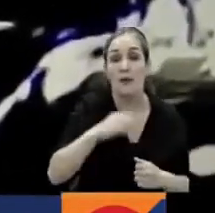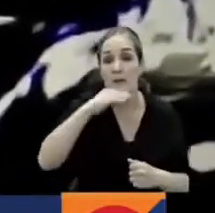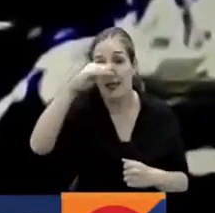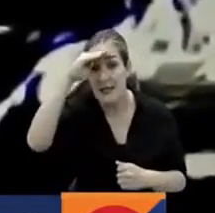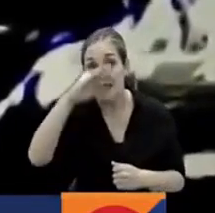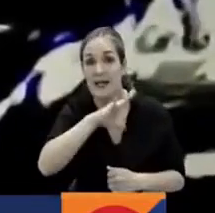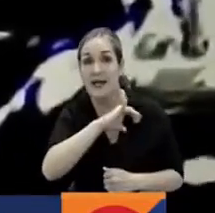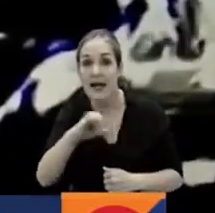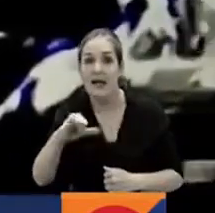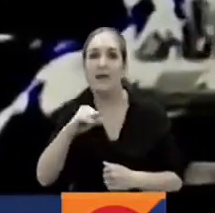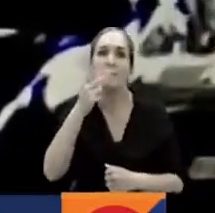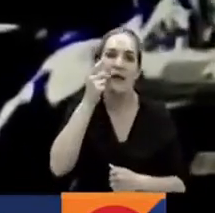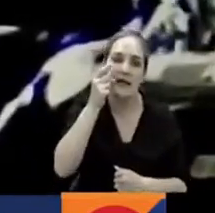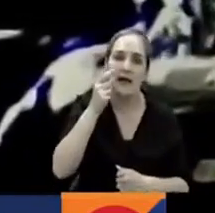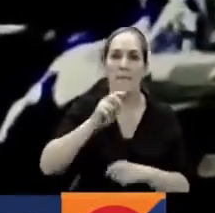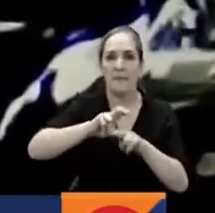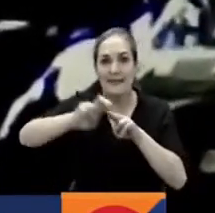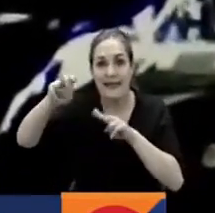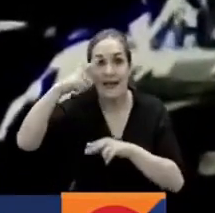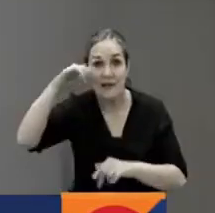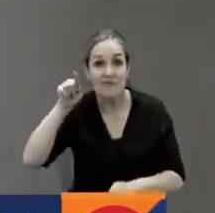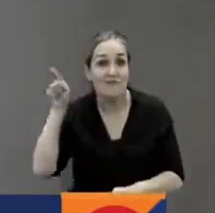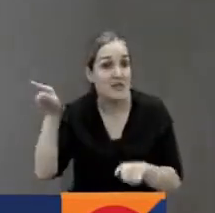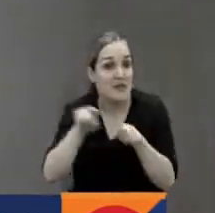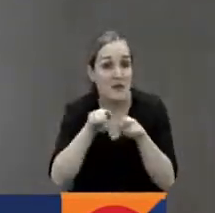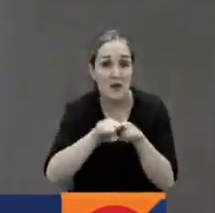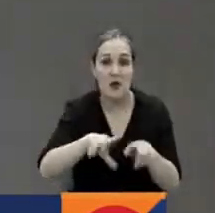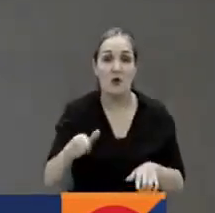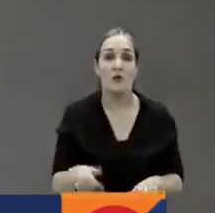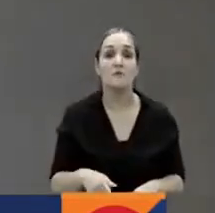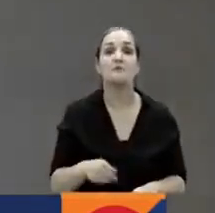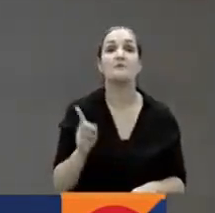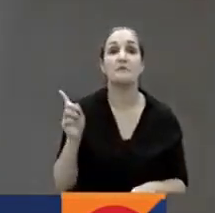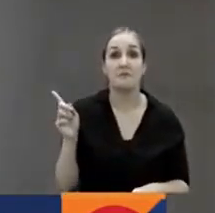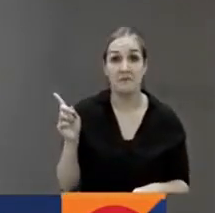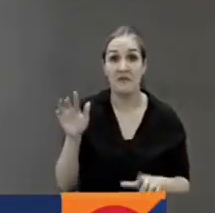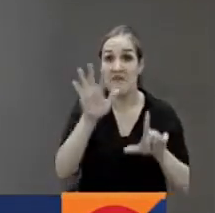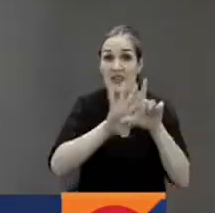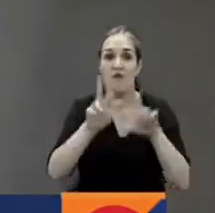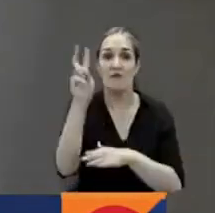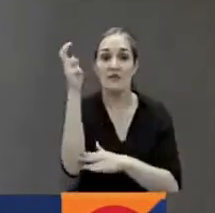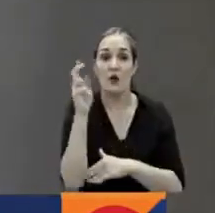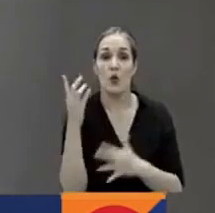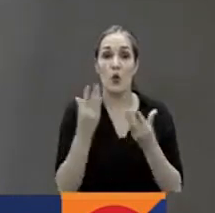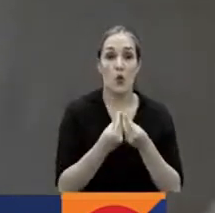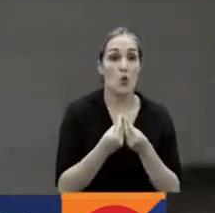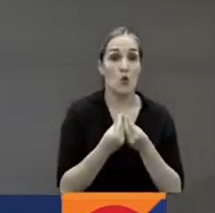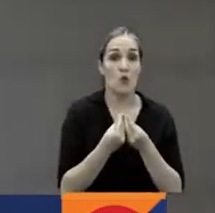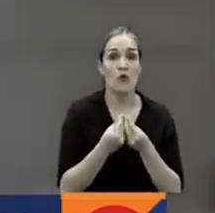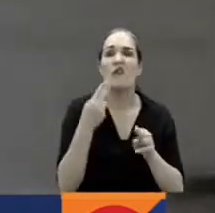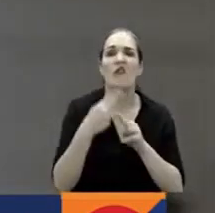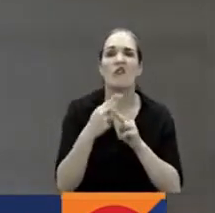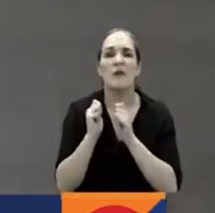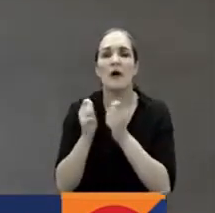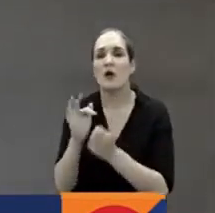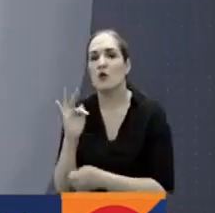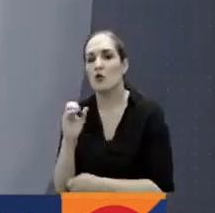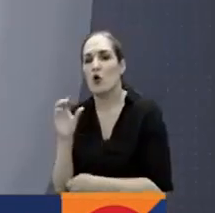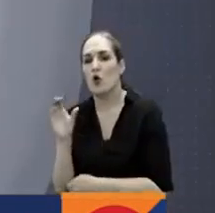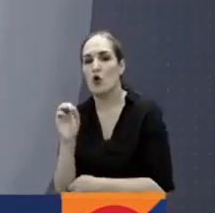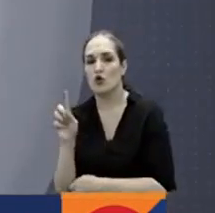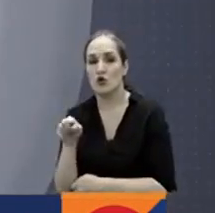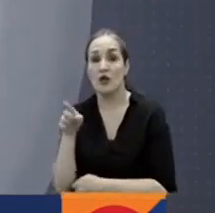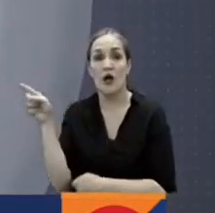Manizales y Cartagena aplican esta modalidad de robo. La fiscalía reveló estos videos en donde la banda delincuencial conocida como Los Topos usaba